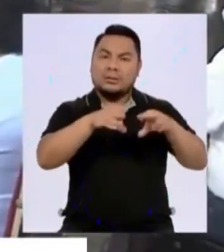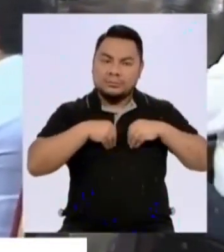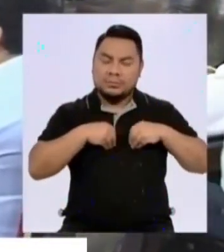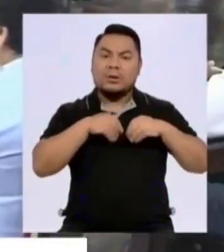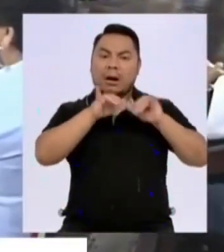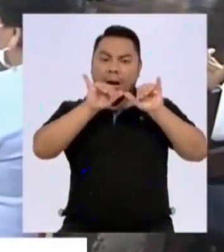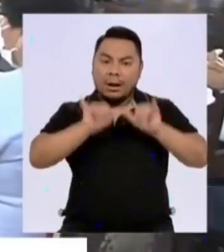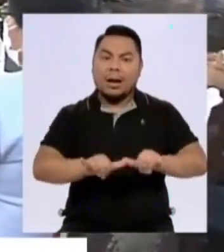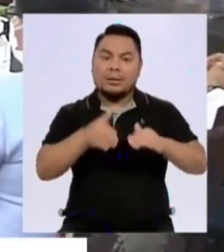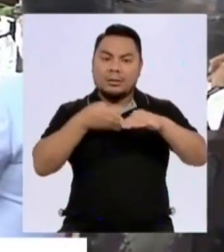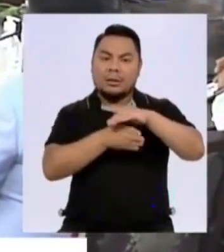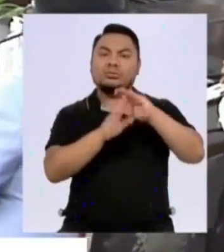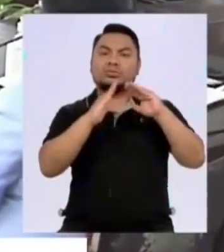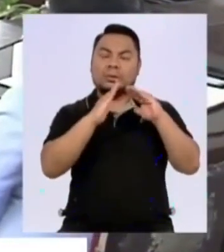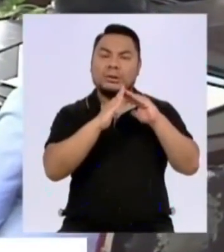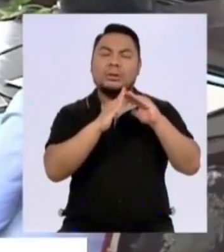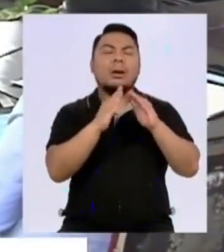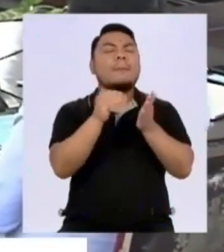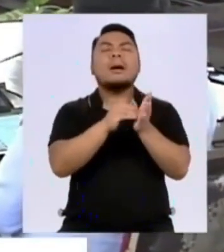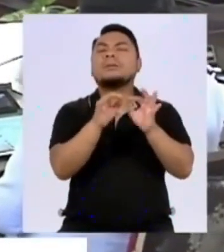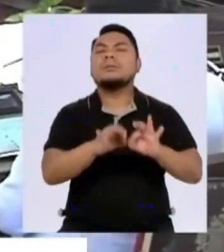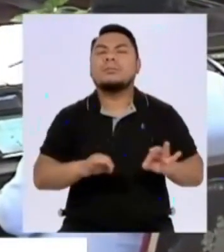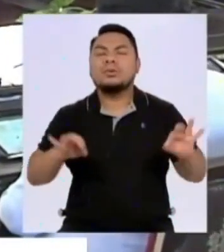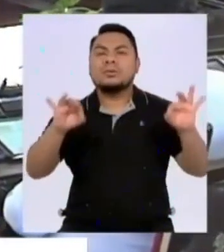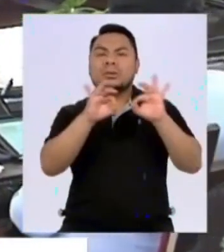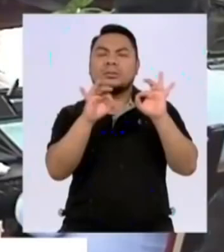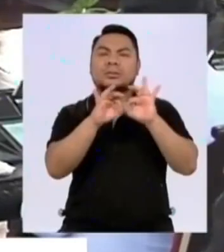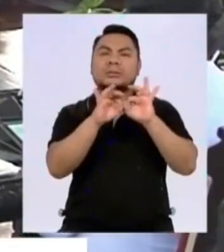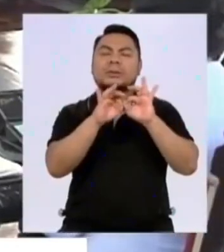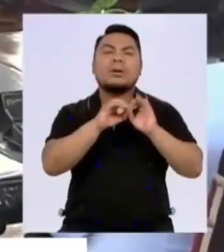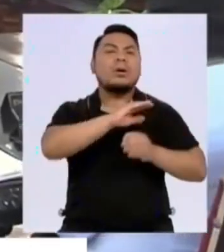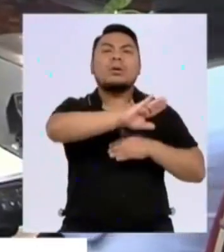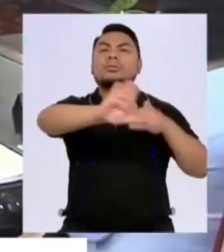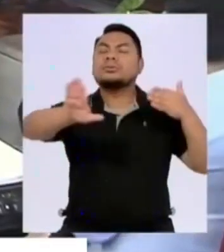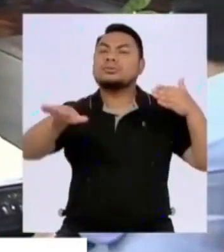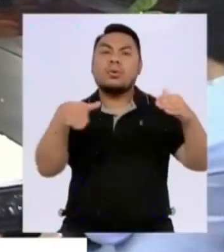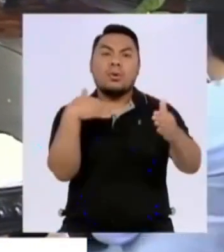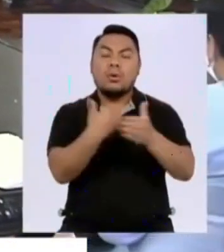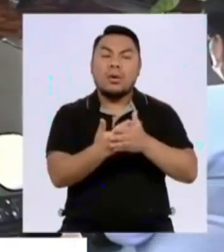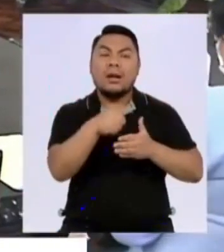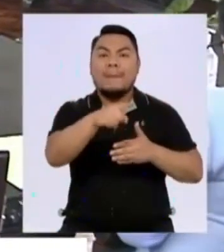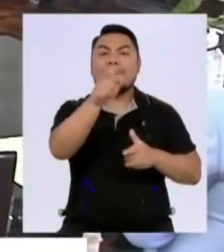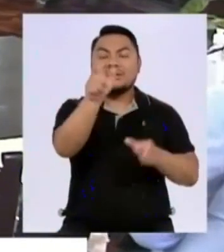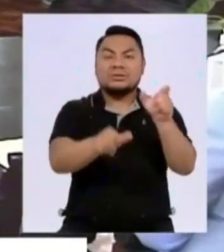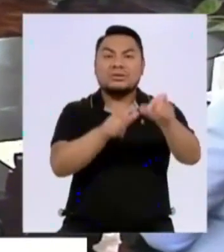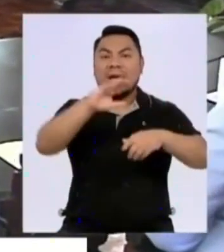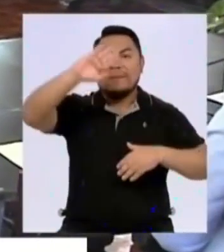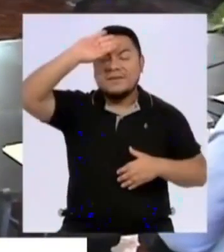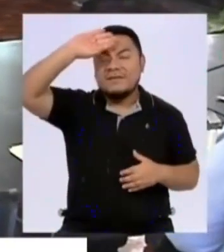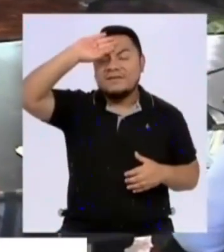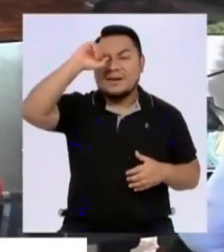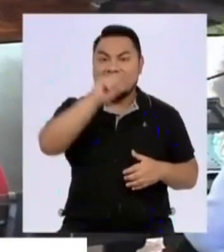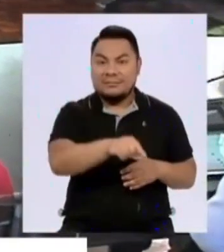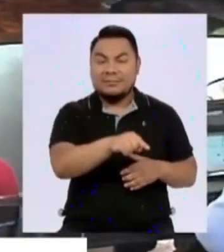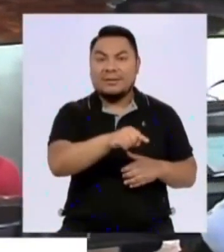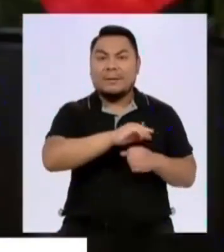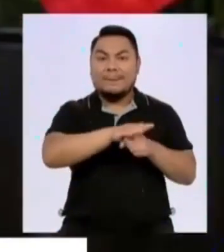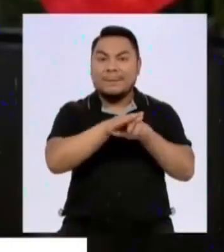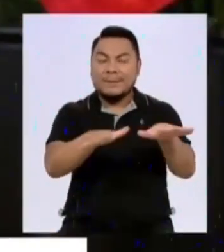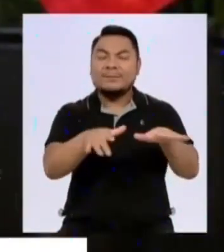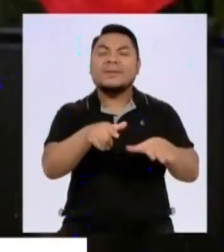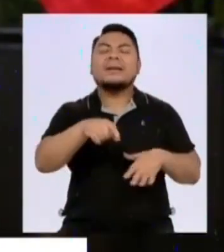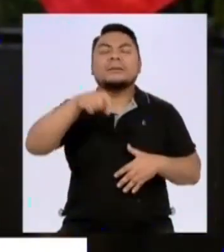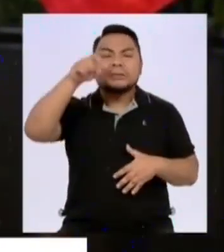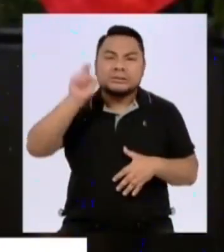aislamiento. Lo más importante es que todas las personas que dan positivo y que están en aislamiento tienen